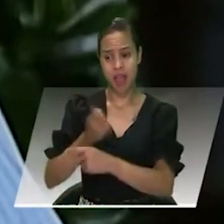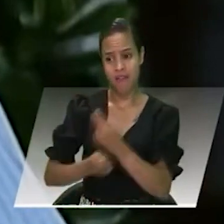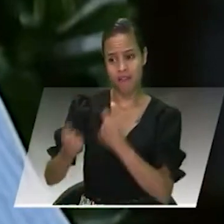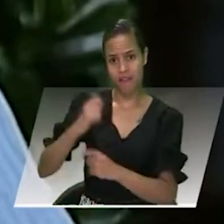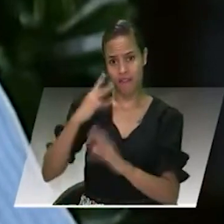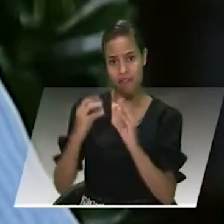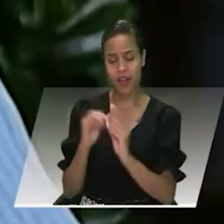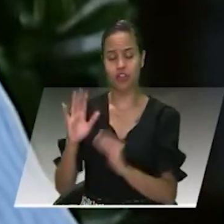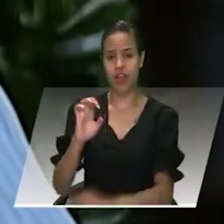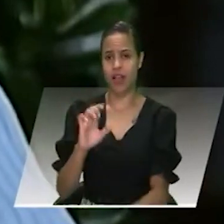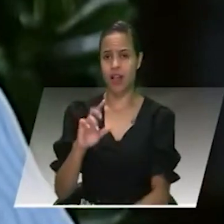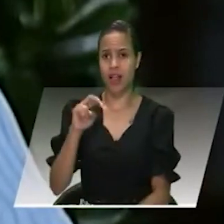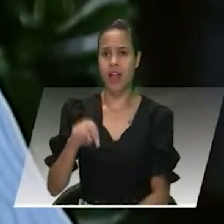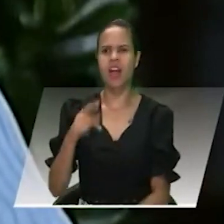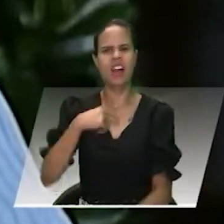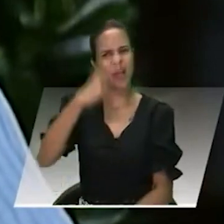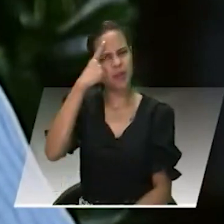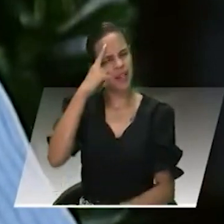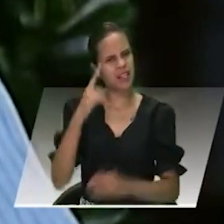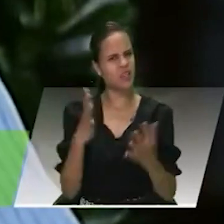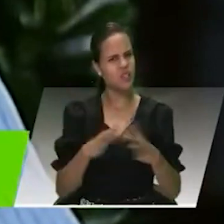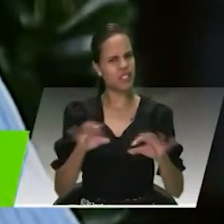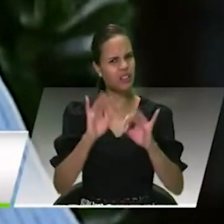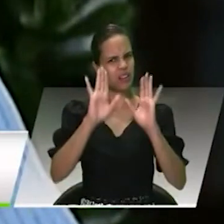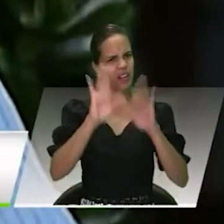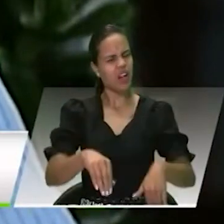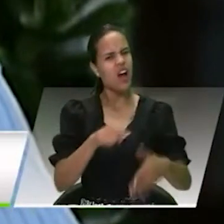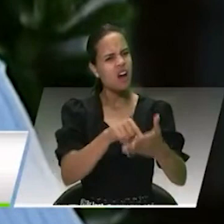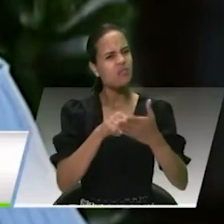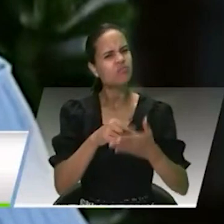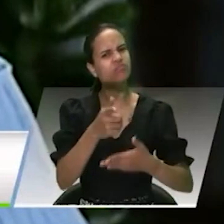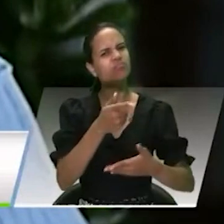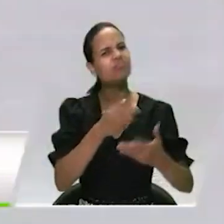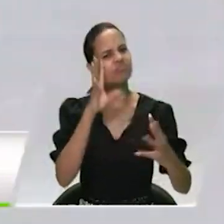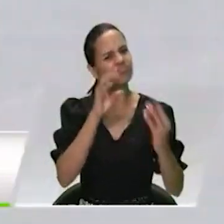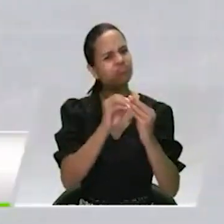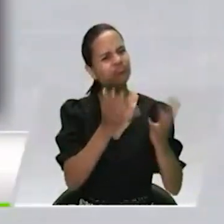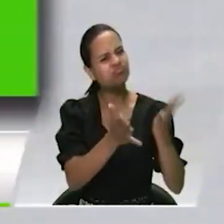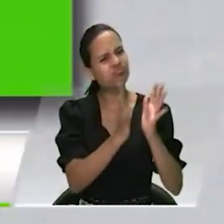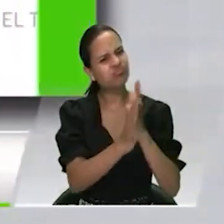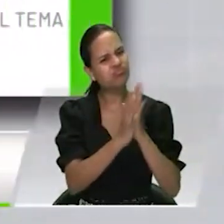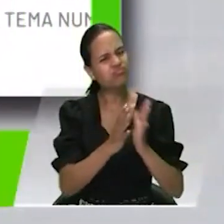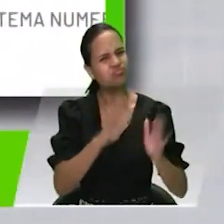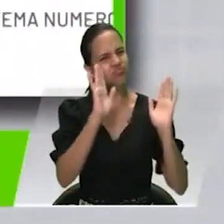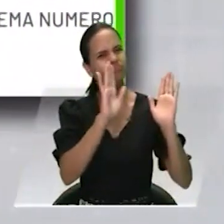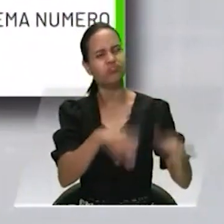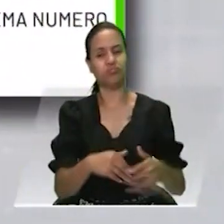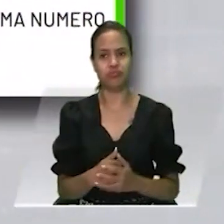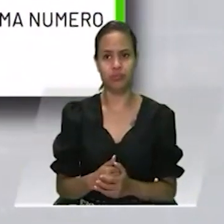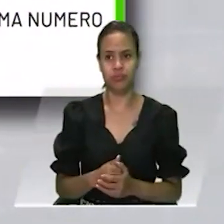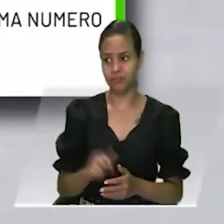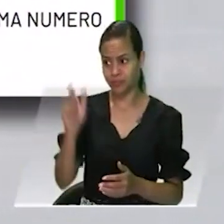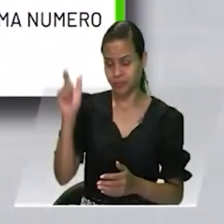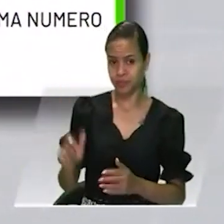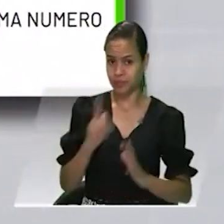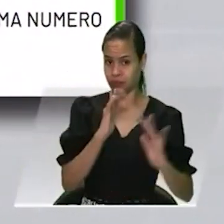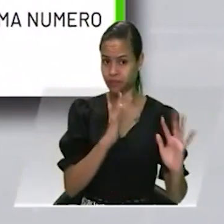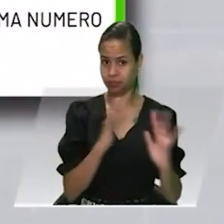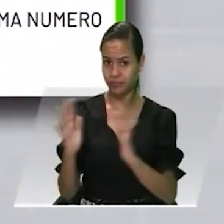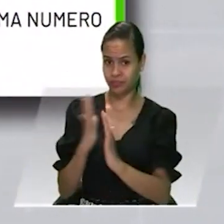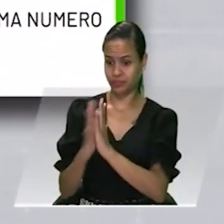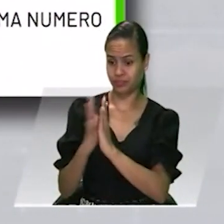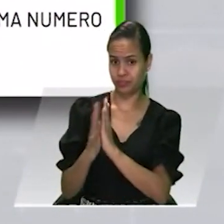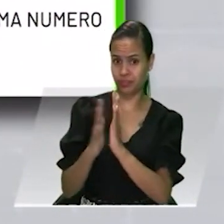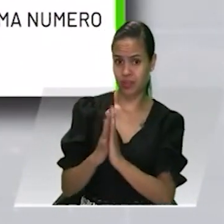quien le restó importancia a la publicación de alias Antonio García. Mi interlocutor en la mesa de diálogo no es Antonio,